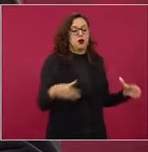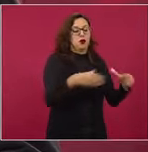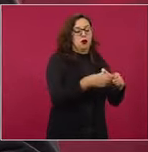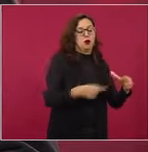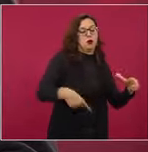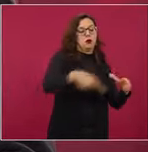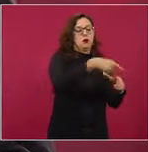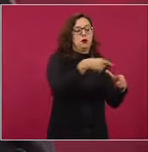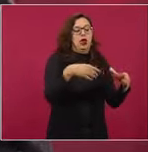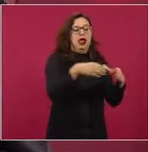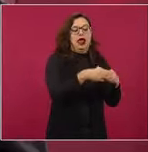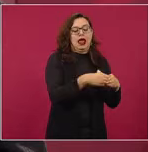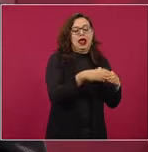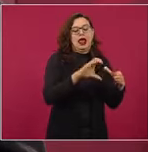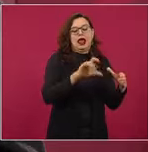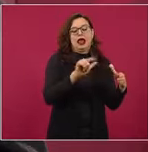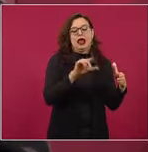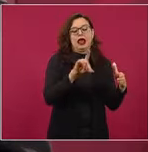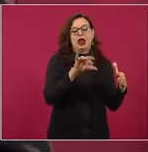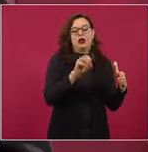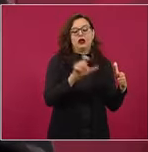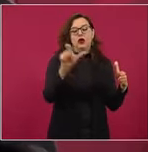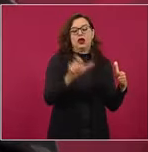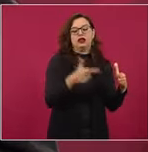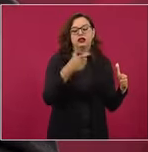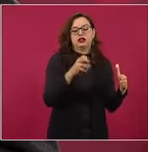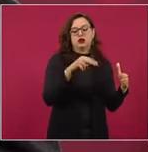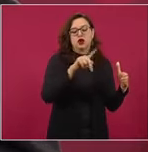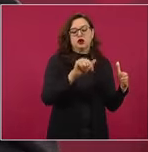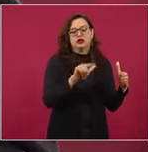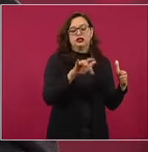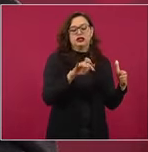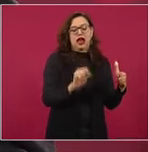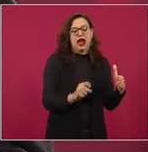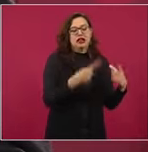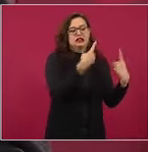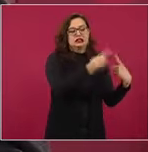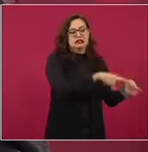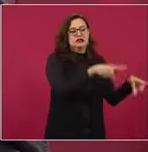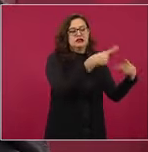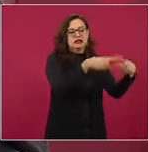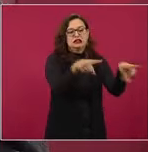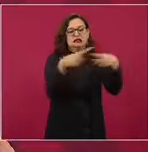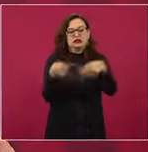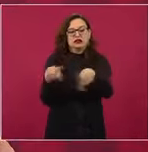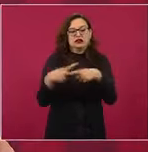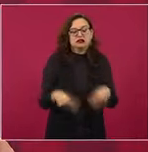exministro y todos estos que promueven los amparos ya no se hubiesen